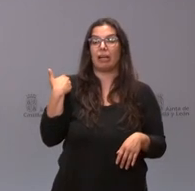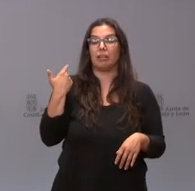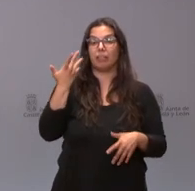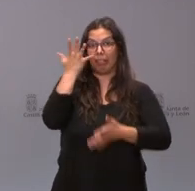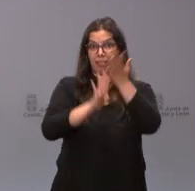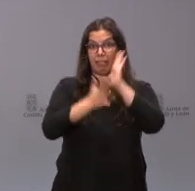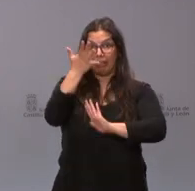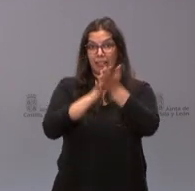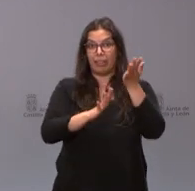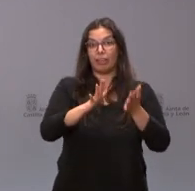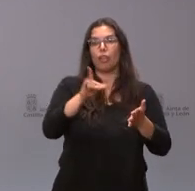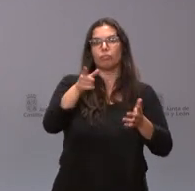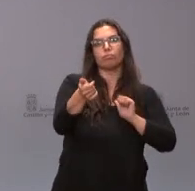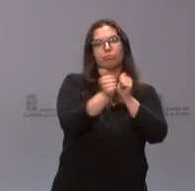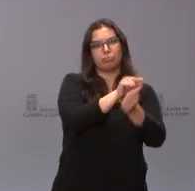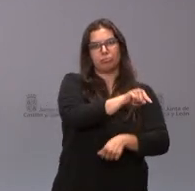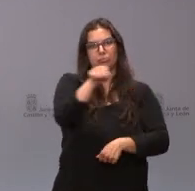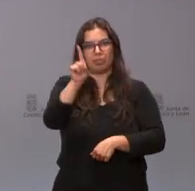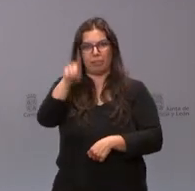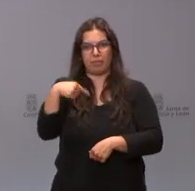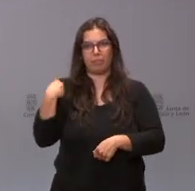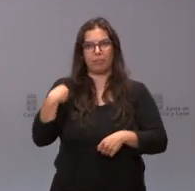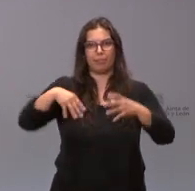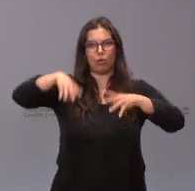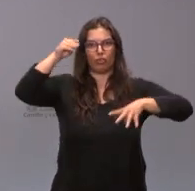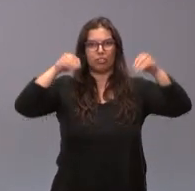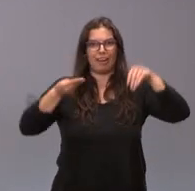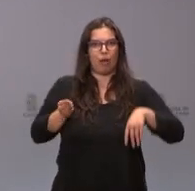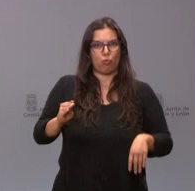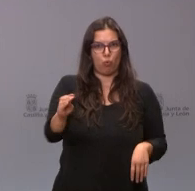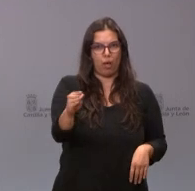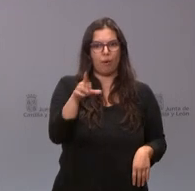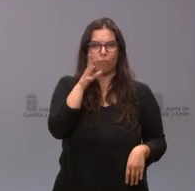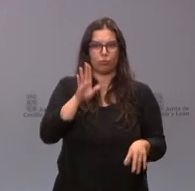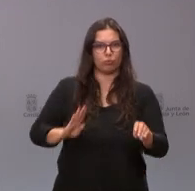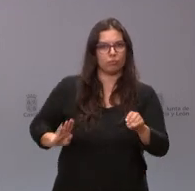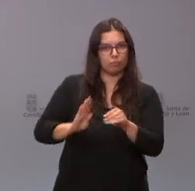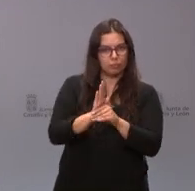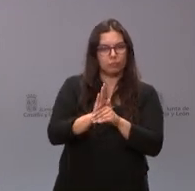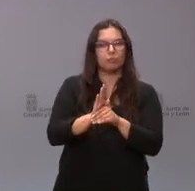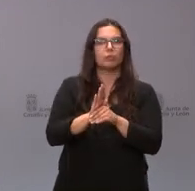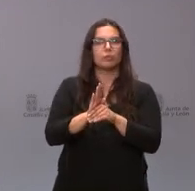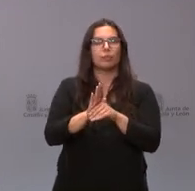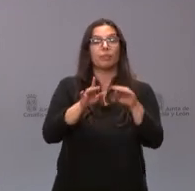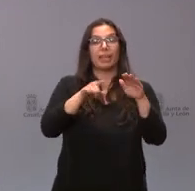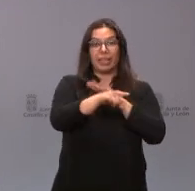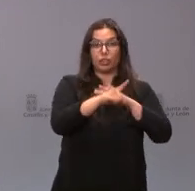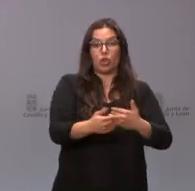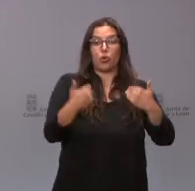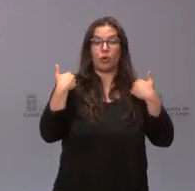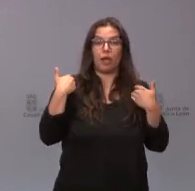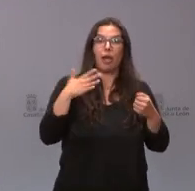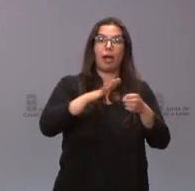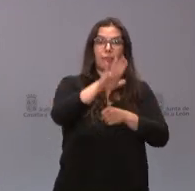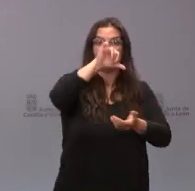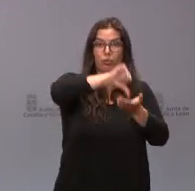incendio en la Sierra de la Culebra. Y, por tanto, es una aportación económica que va a ser gestionada desde el ámbito